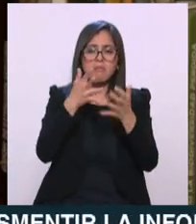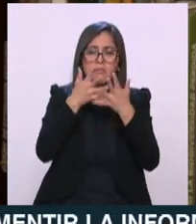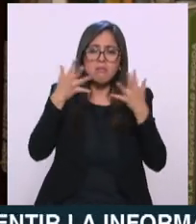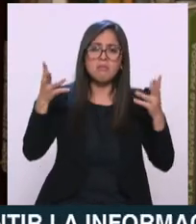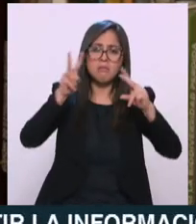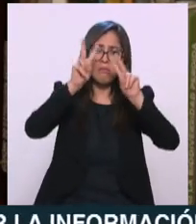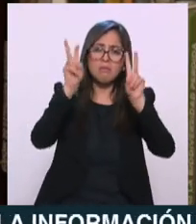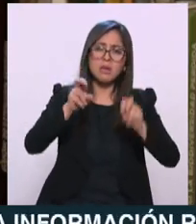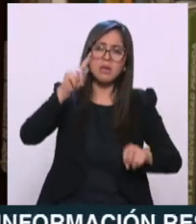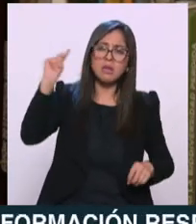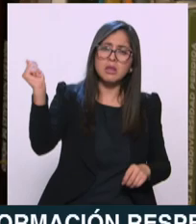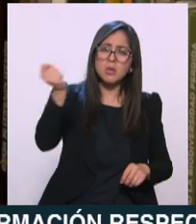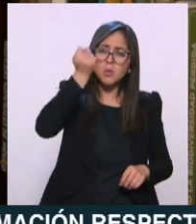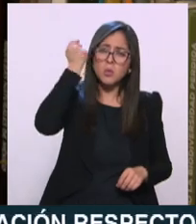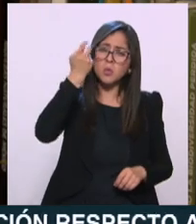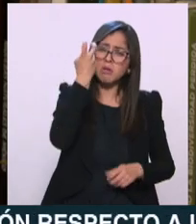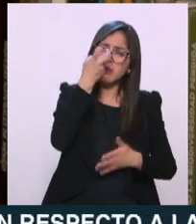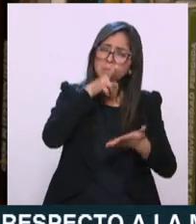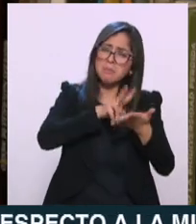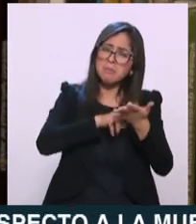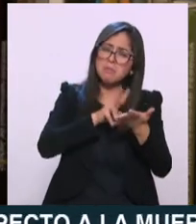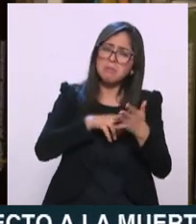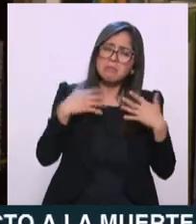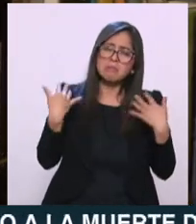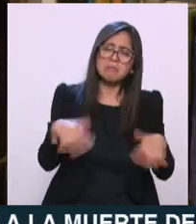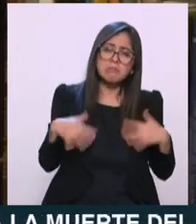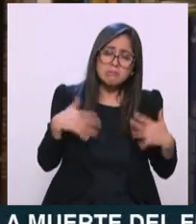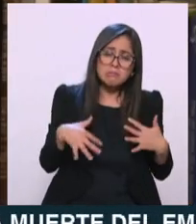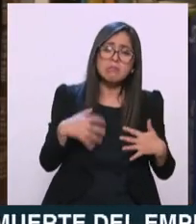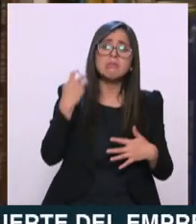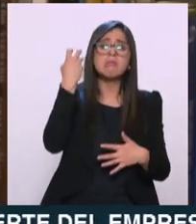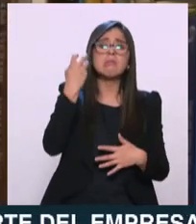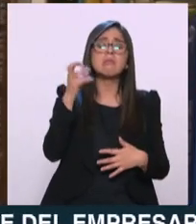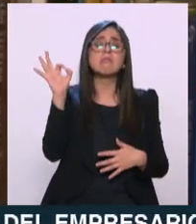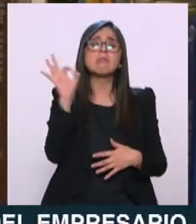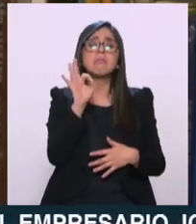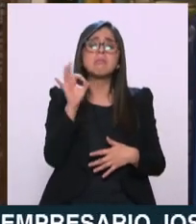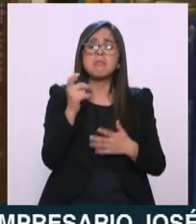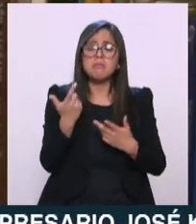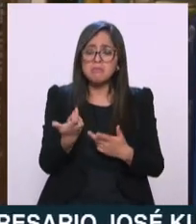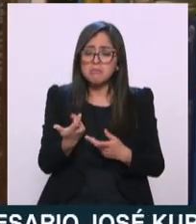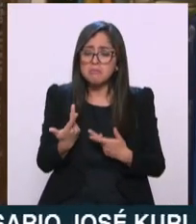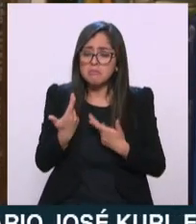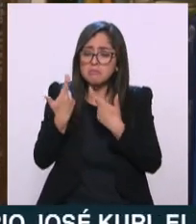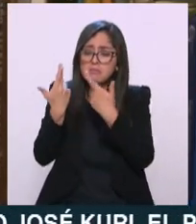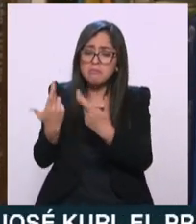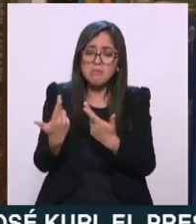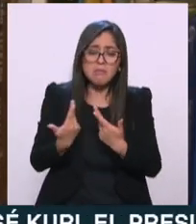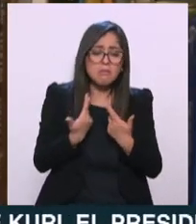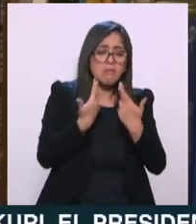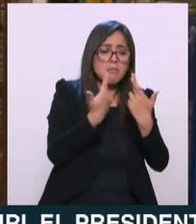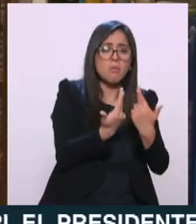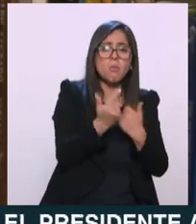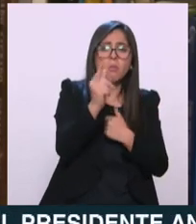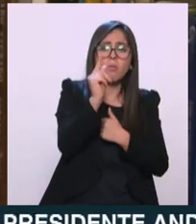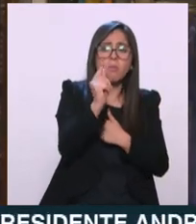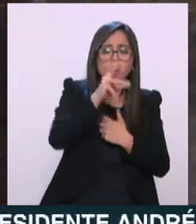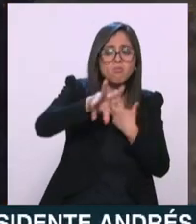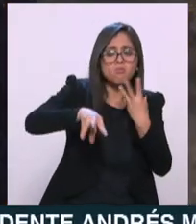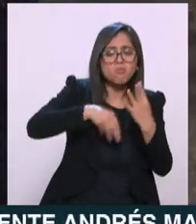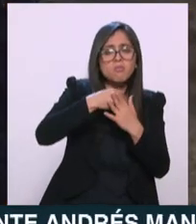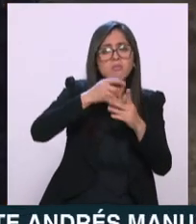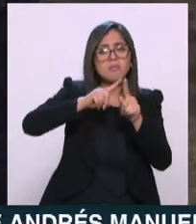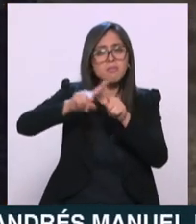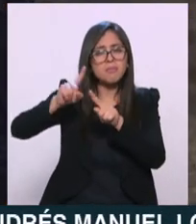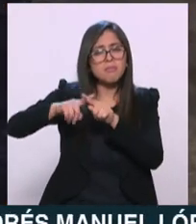tecnológicas que son como diamantes, casi se regalan por poquito dinero a empresas transnacionales que inclusive vienen y se